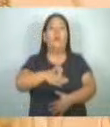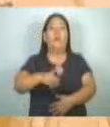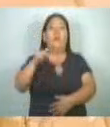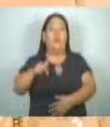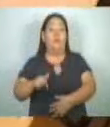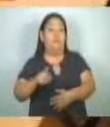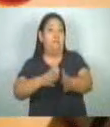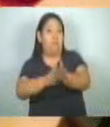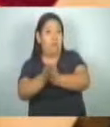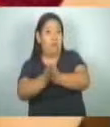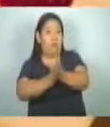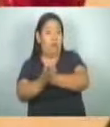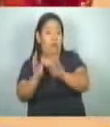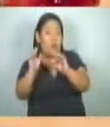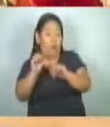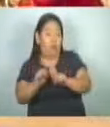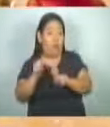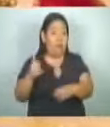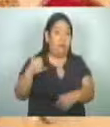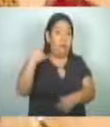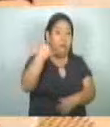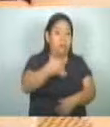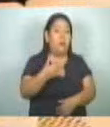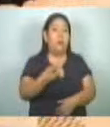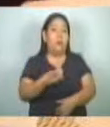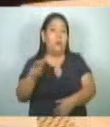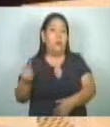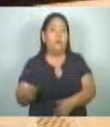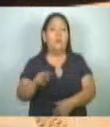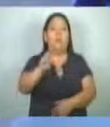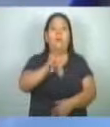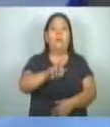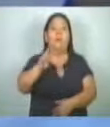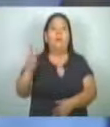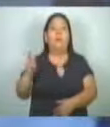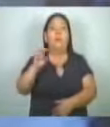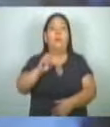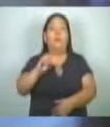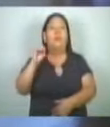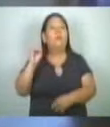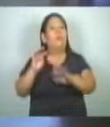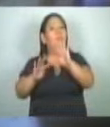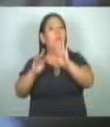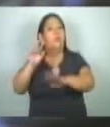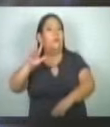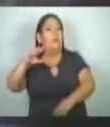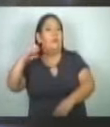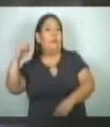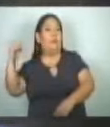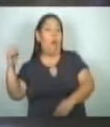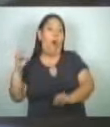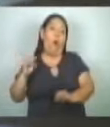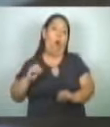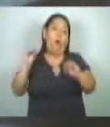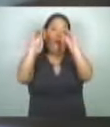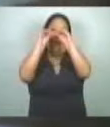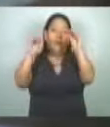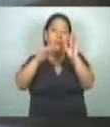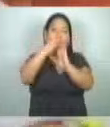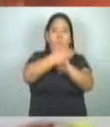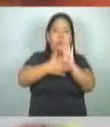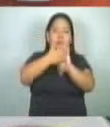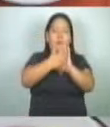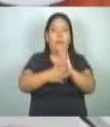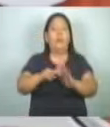interesados pueden hacer sus reservas a través del número 22093000 o visitando su página web www